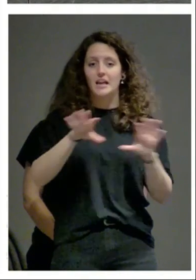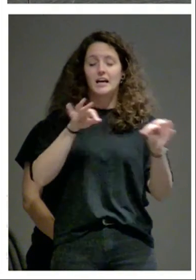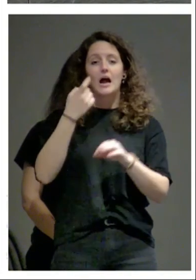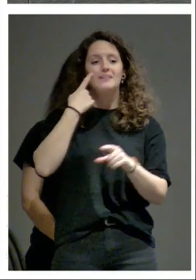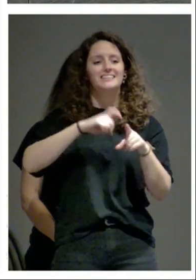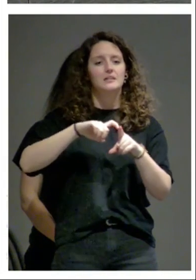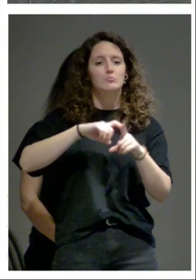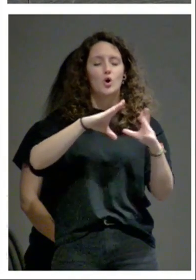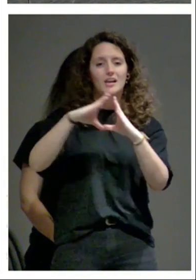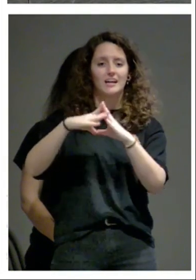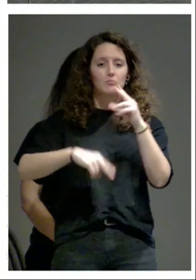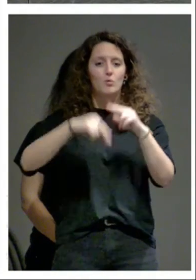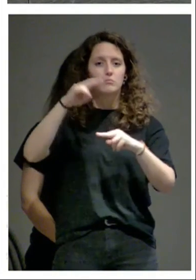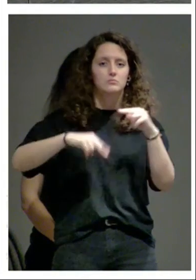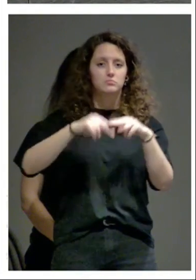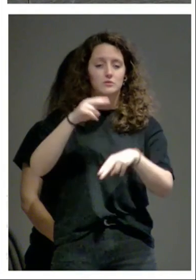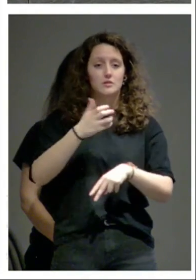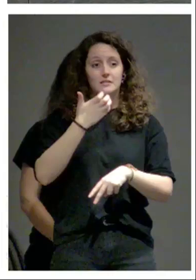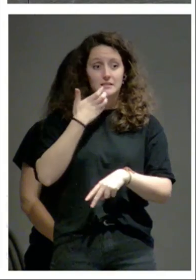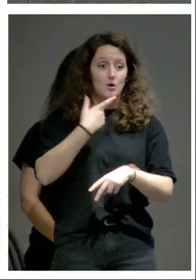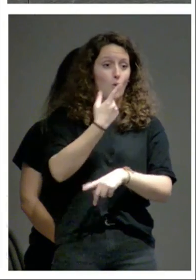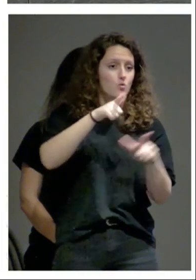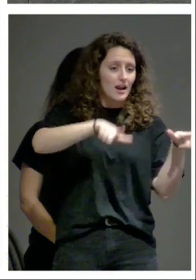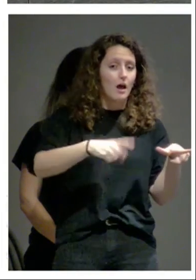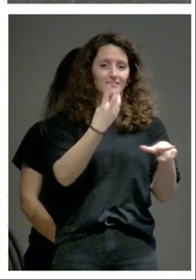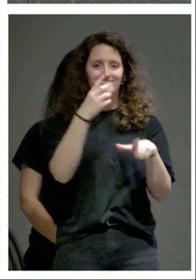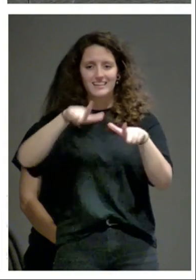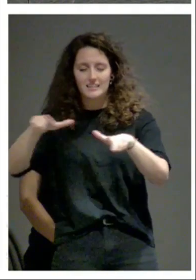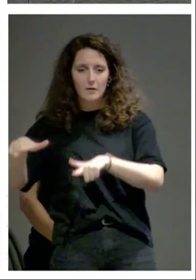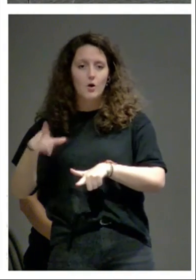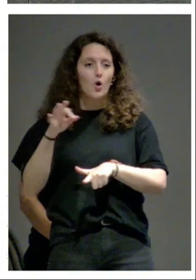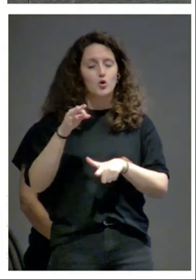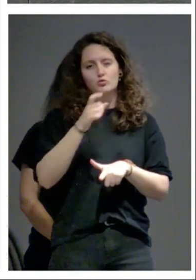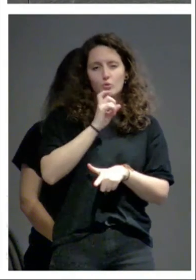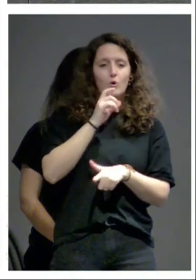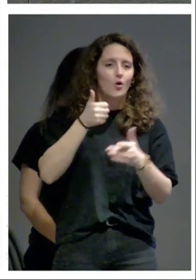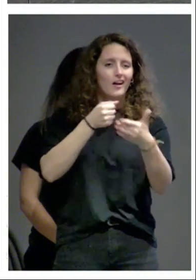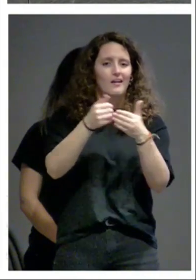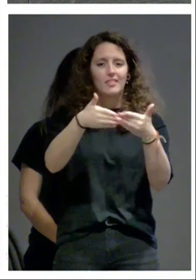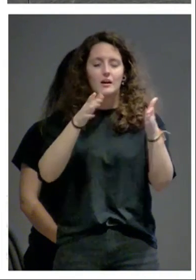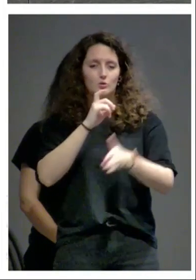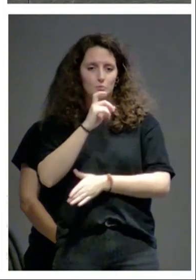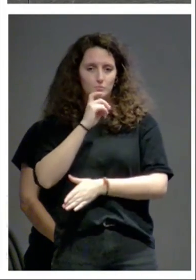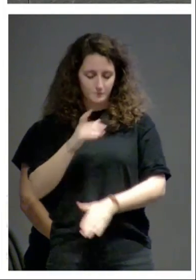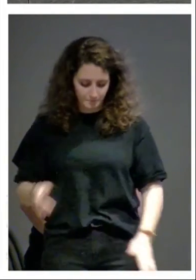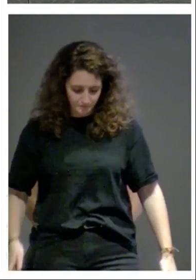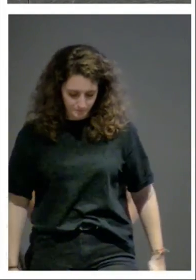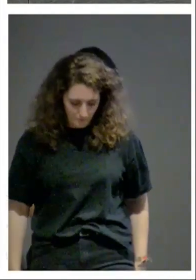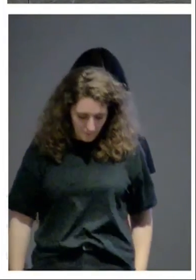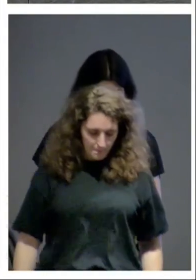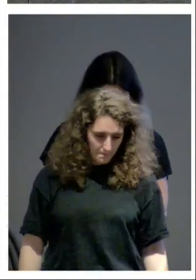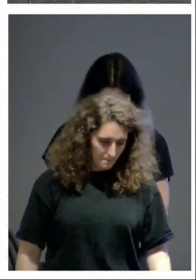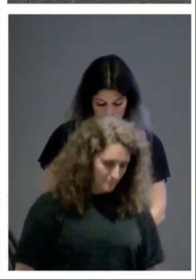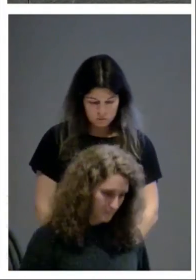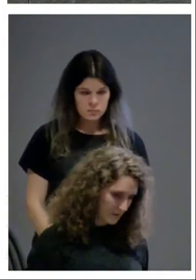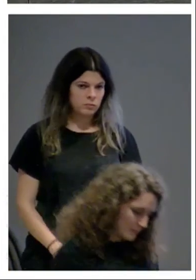tipo de edificio van a hacer si tendrá una nave si tendrá tres naves qué tamaño tendrá cómo será la cabecera y existen todas